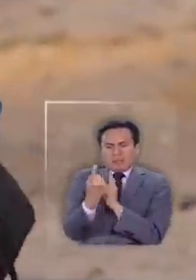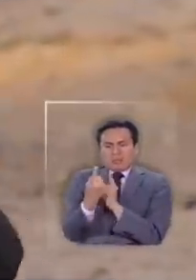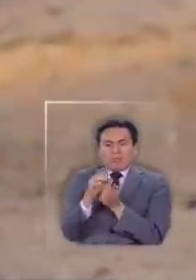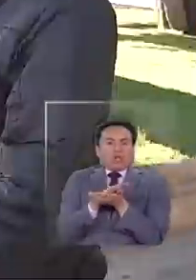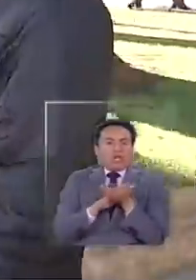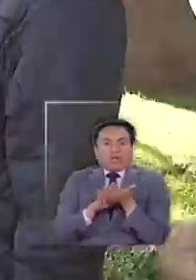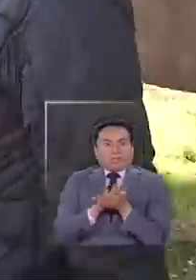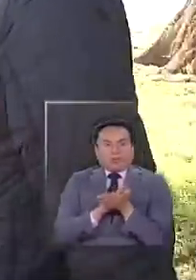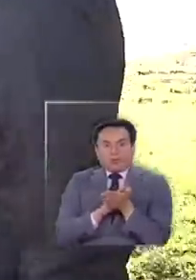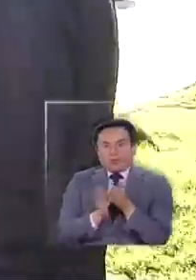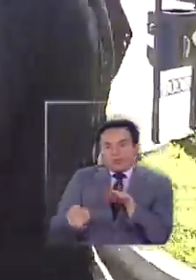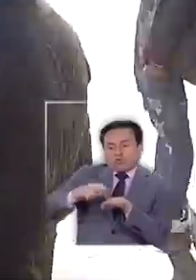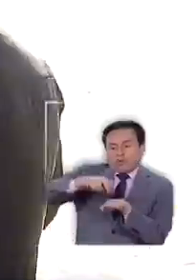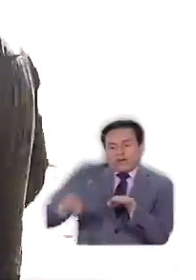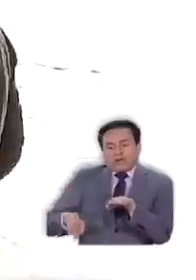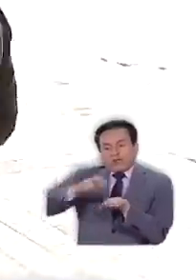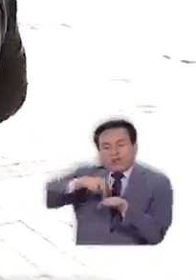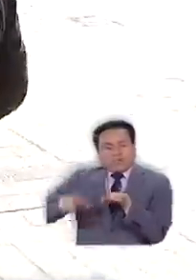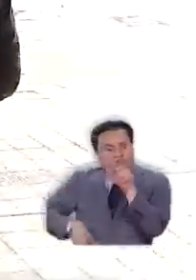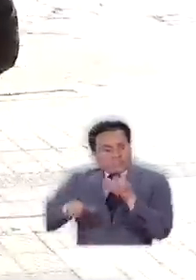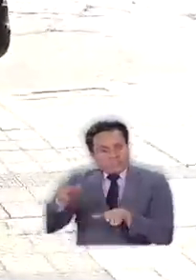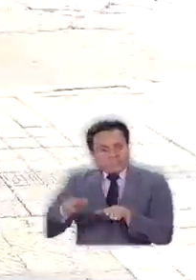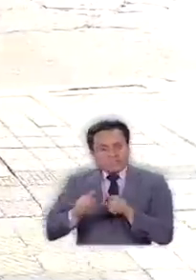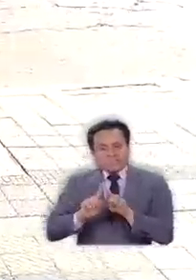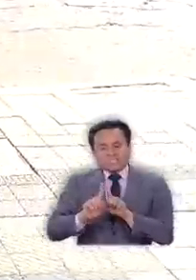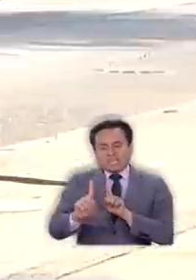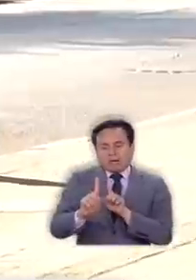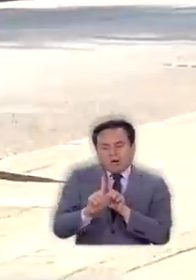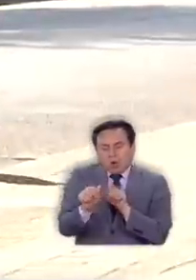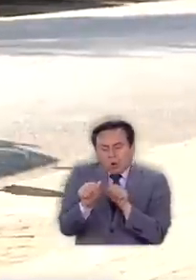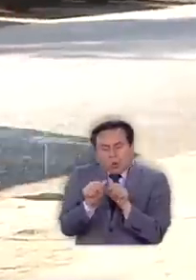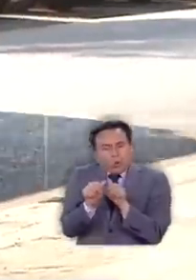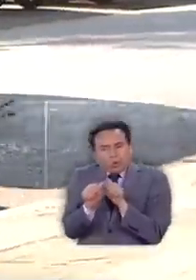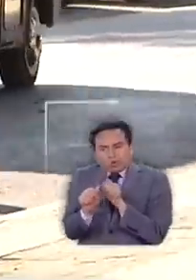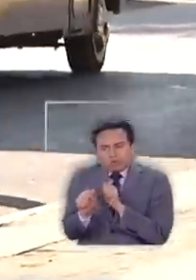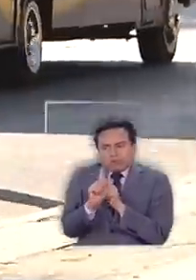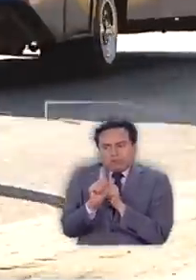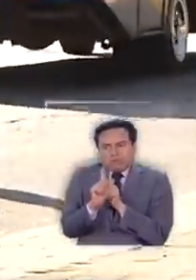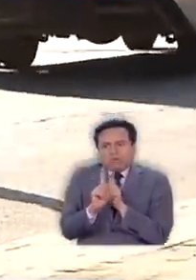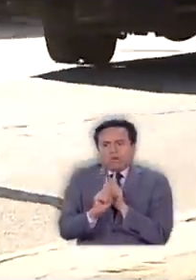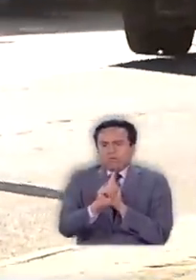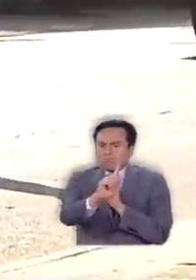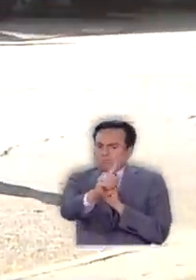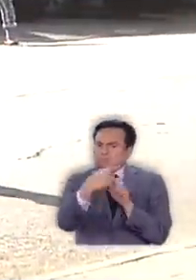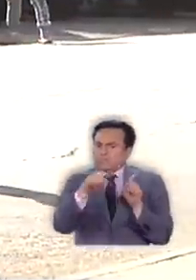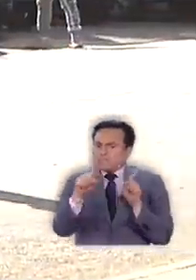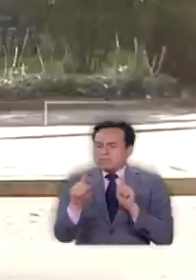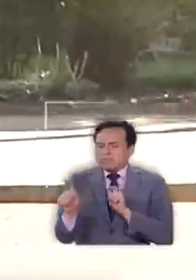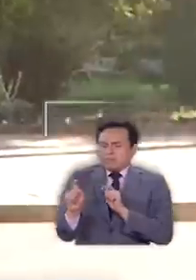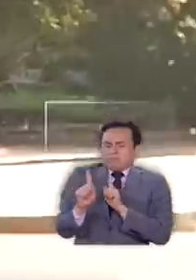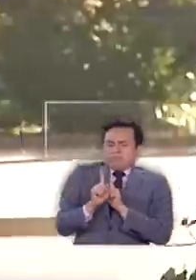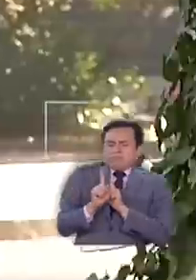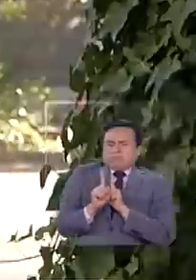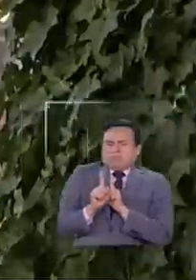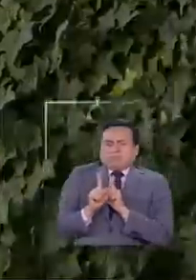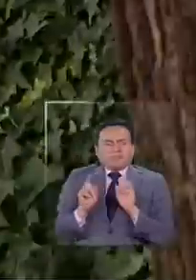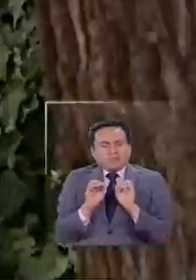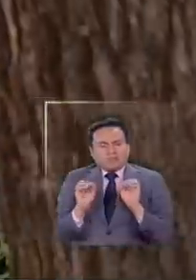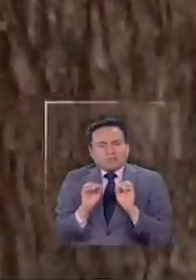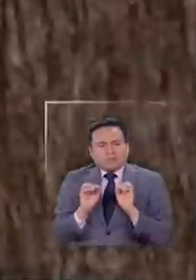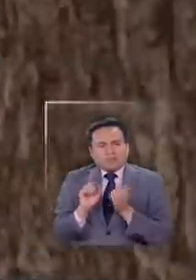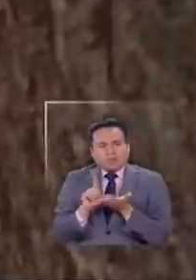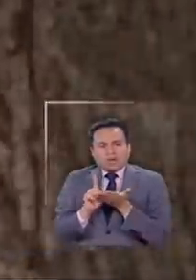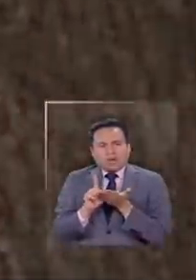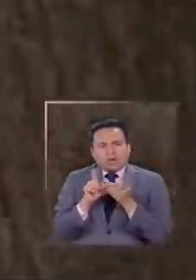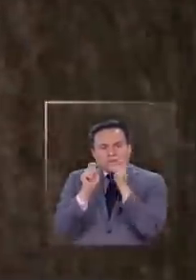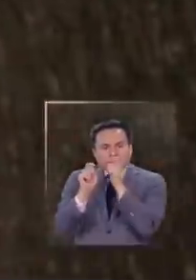por ejemplo, cuando suben o bajan, que tienen una distancia menor respecto al resto, que no tengan ni siquiera esa área